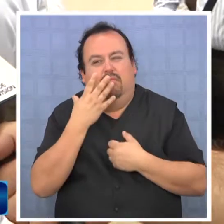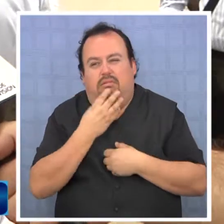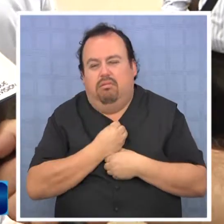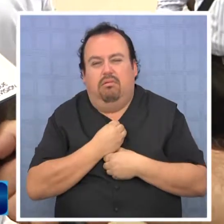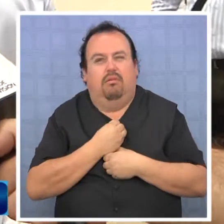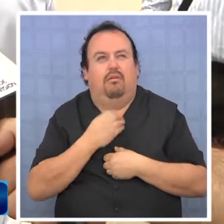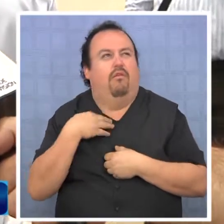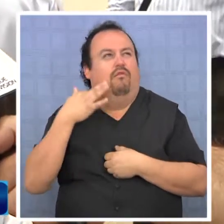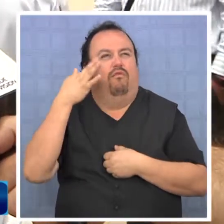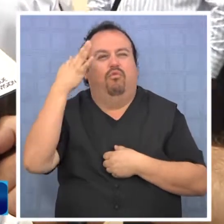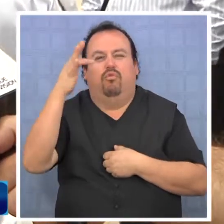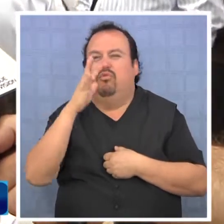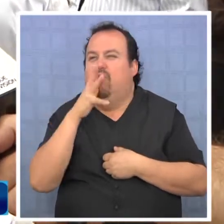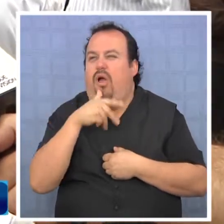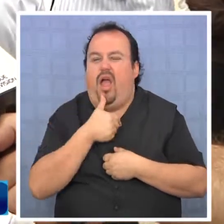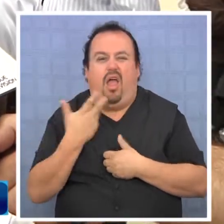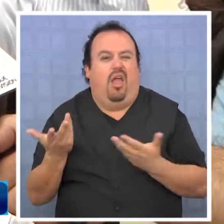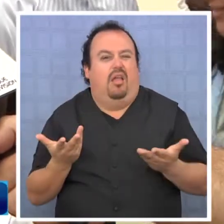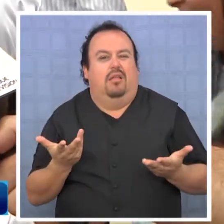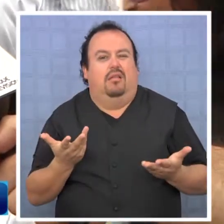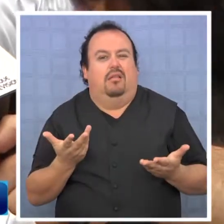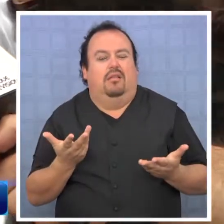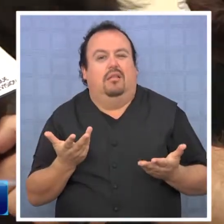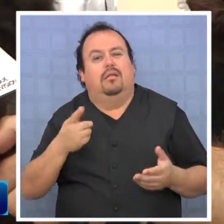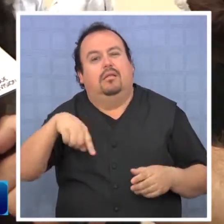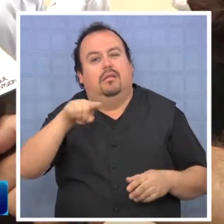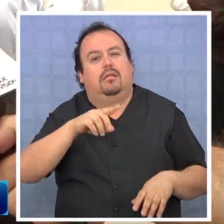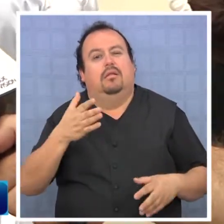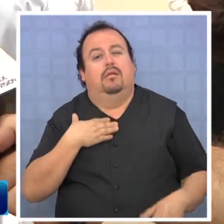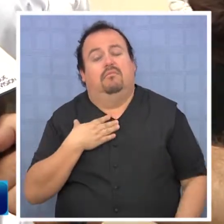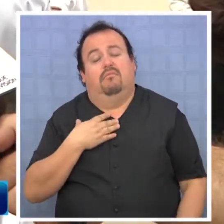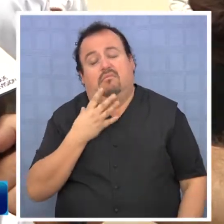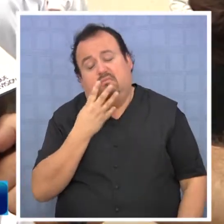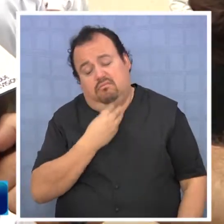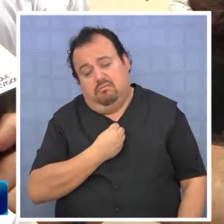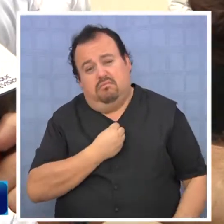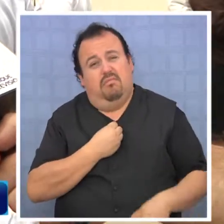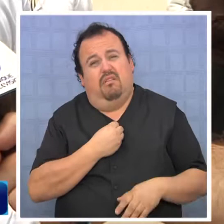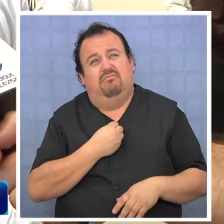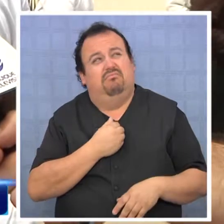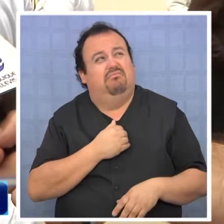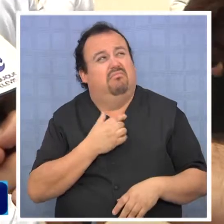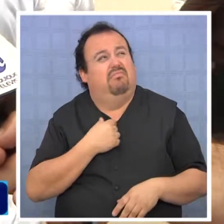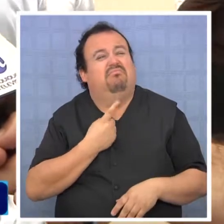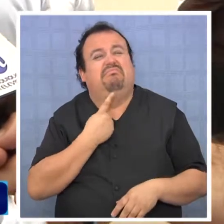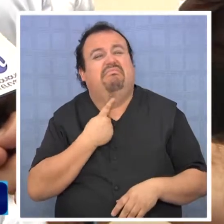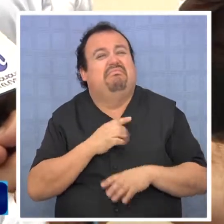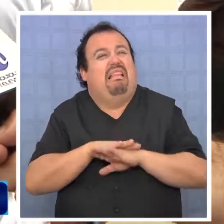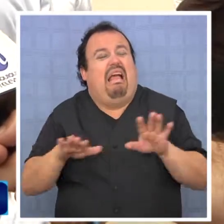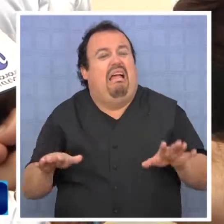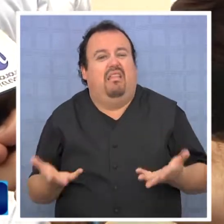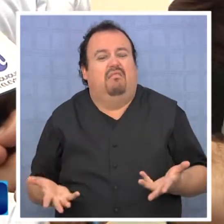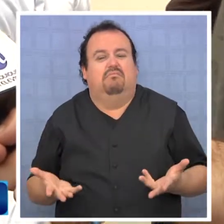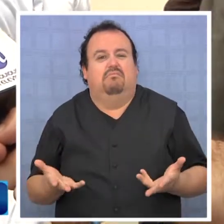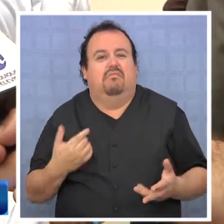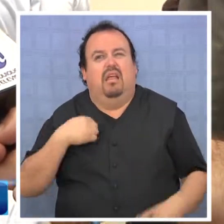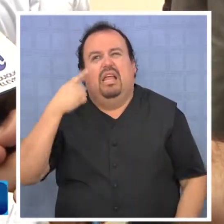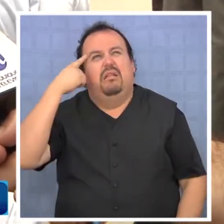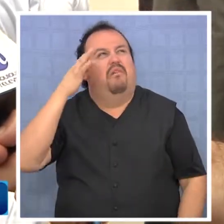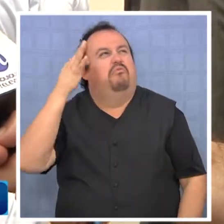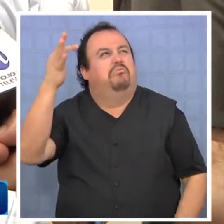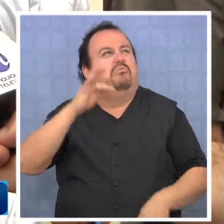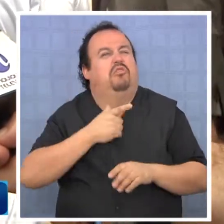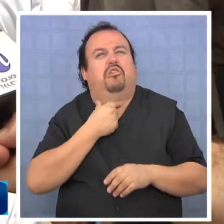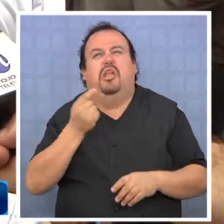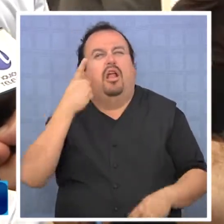se empiezan a proyectar poco hacia el futuro, que empiezan a tener como de estar de caída, sin deseos de hacer cosas, sin